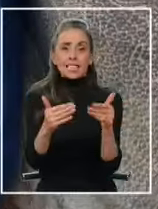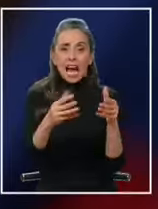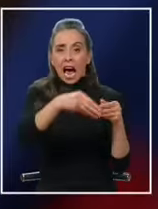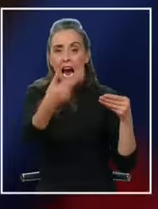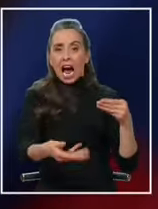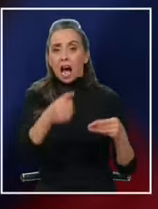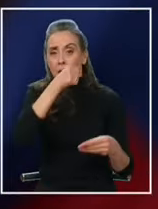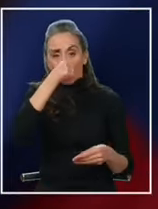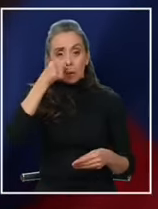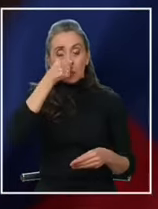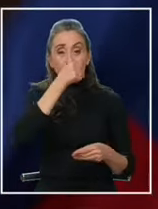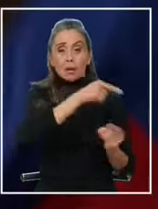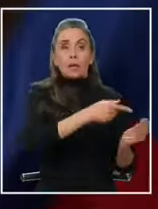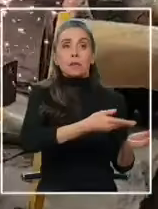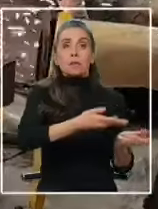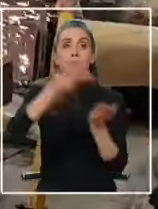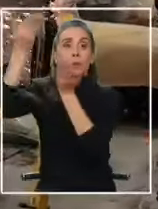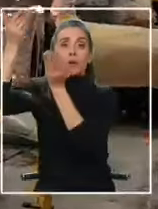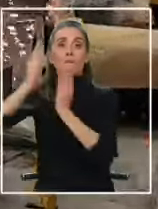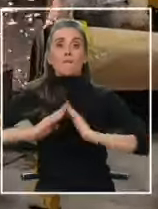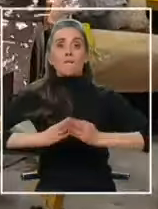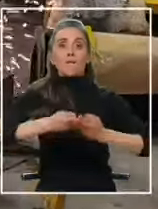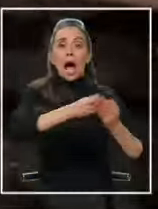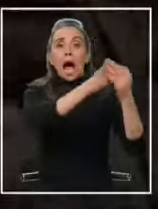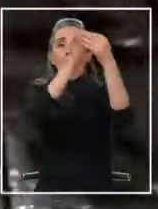que estaba destinado a Europa